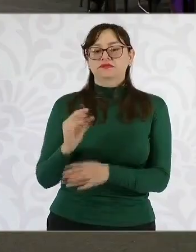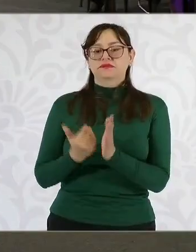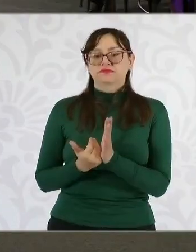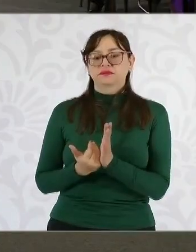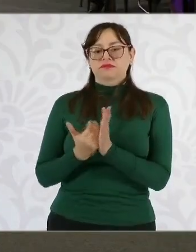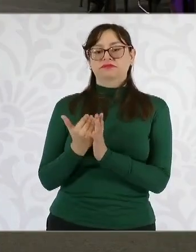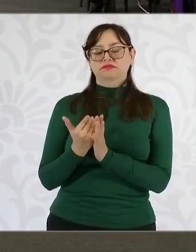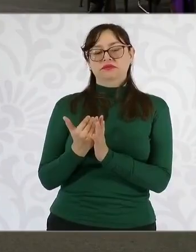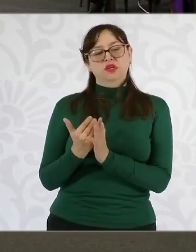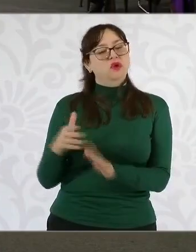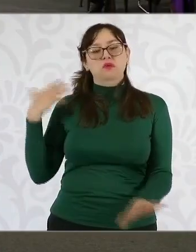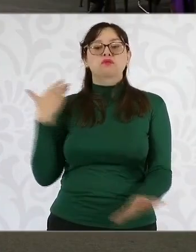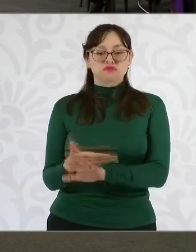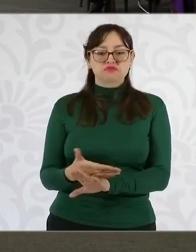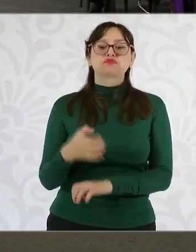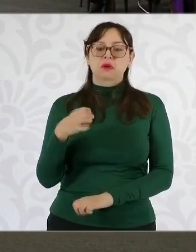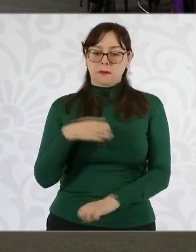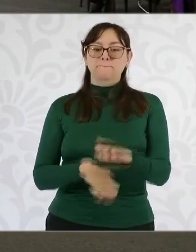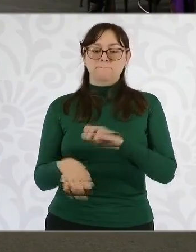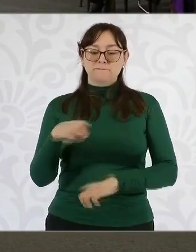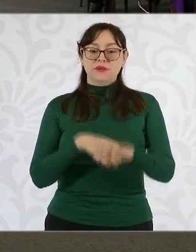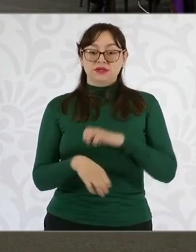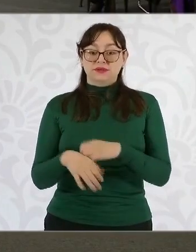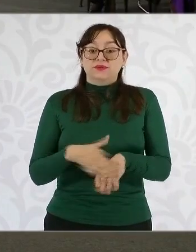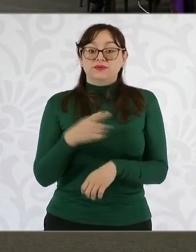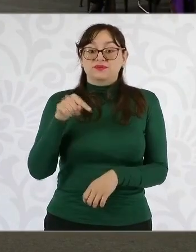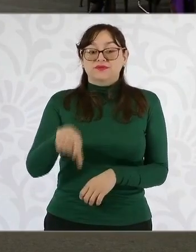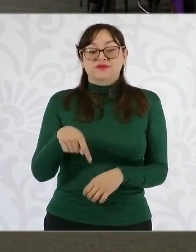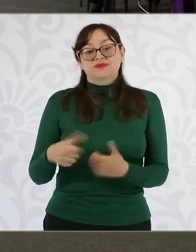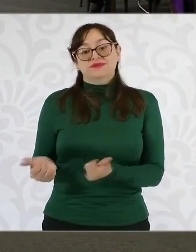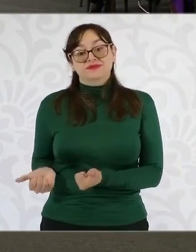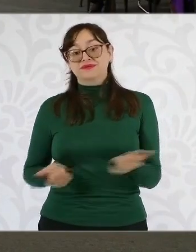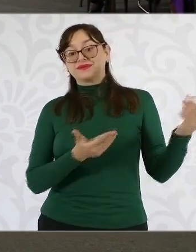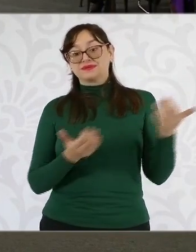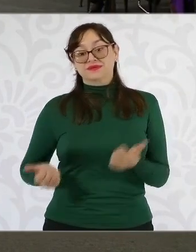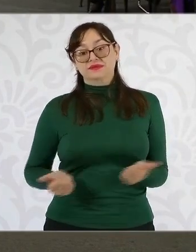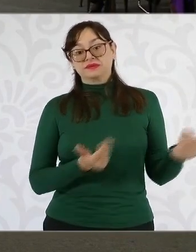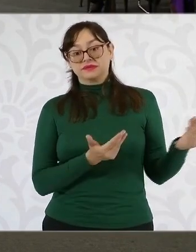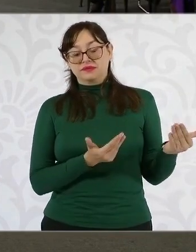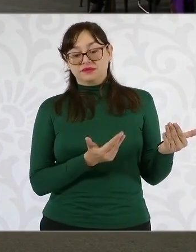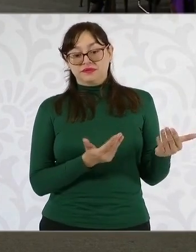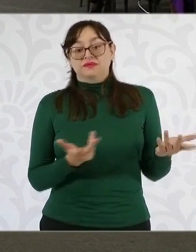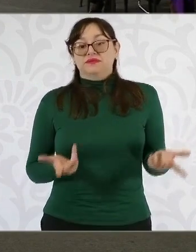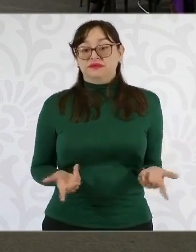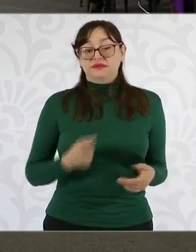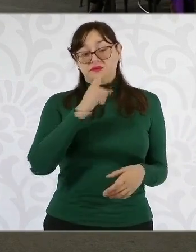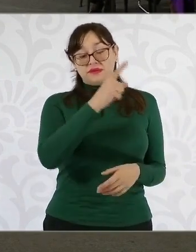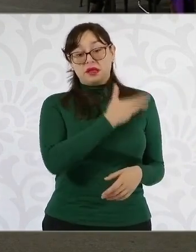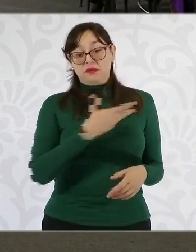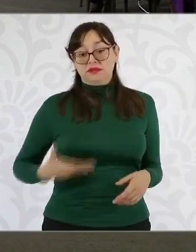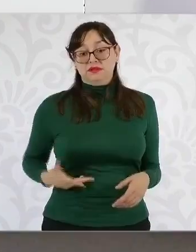primera afectación son esas empresas que son las que más exportan. Entonces, cuando dice el presidente Trump, voy a ponerle a México